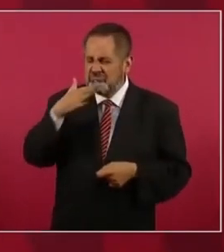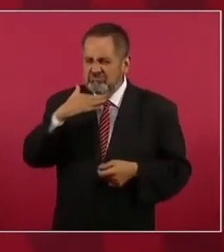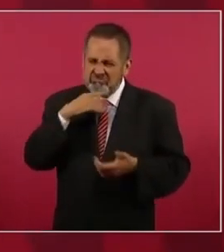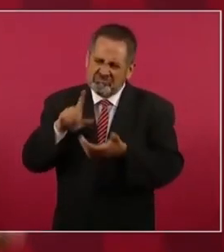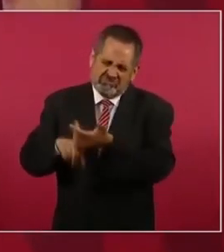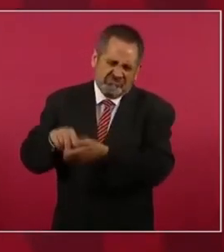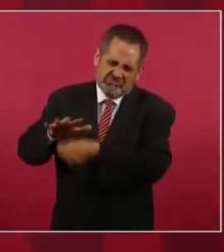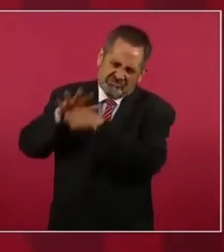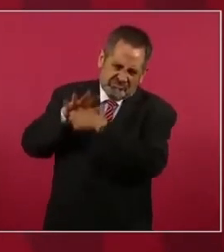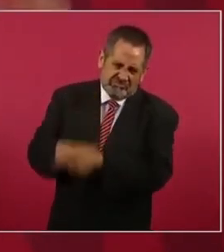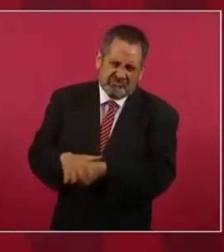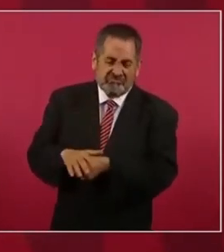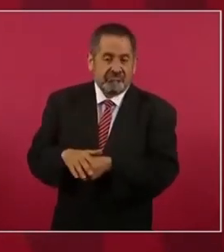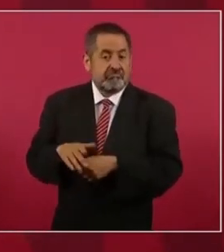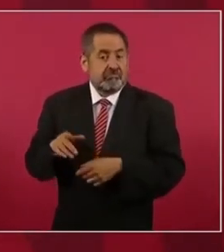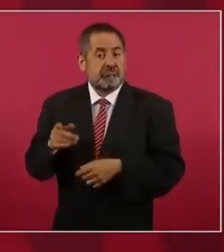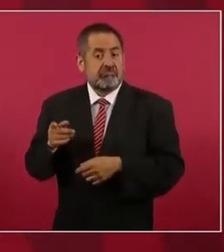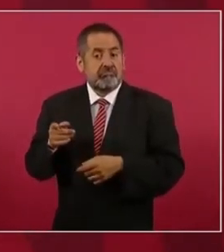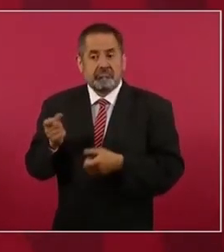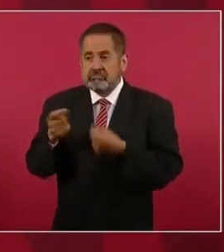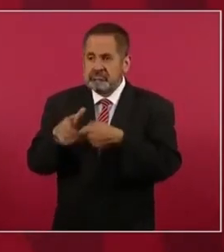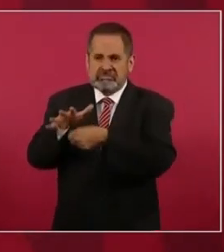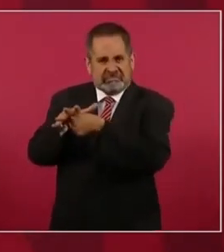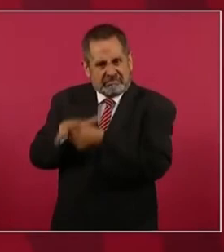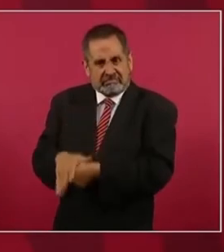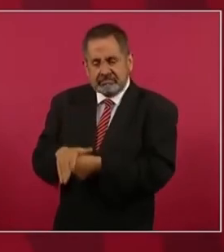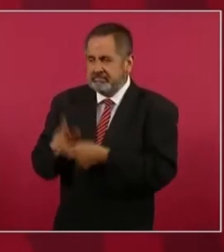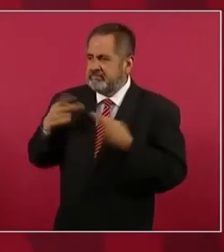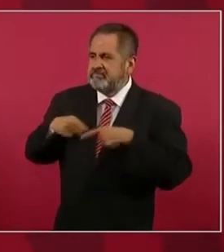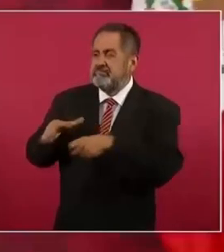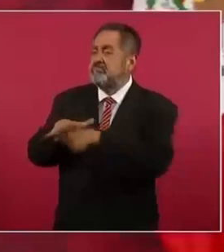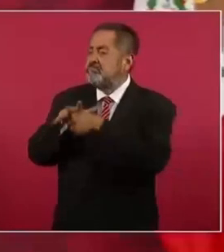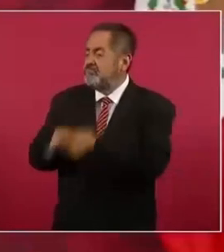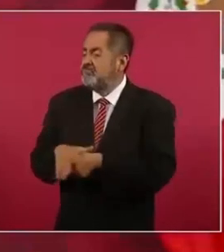aplastar a la gente incluso reprimir al pueblo